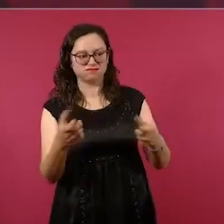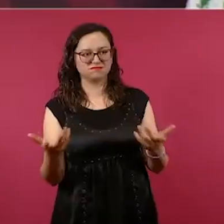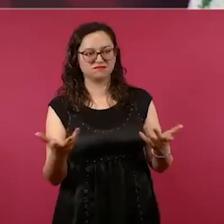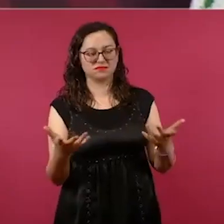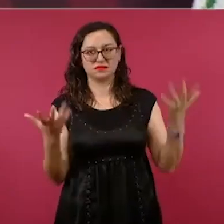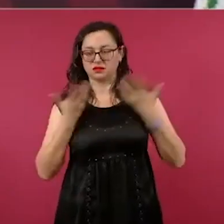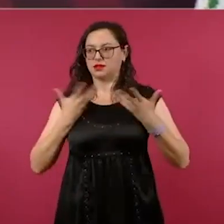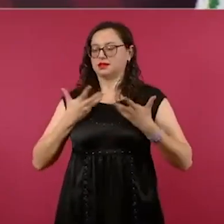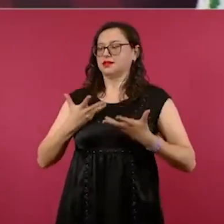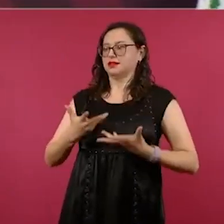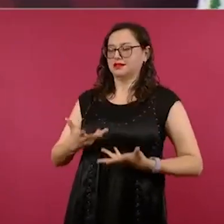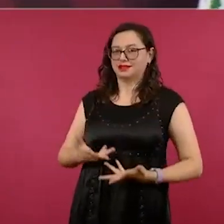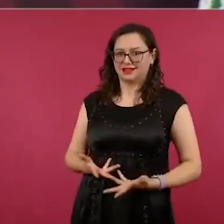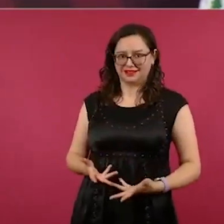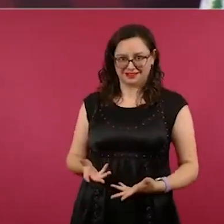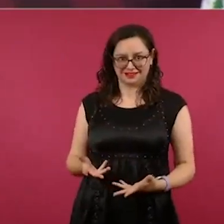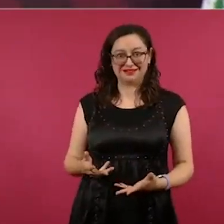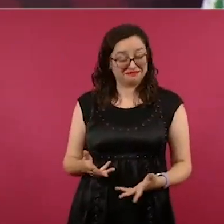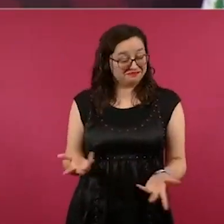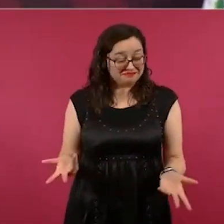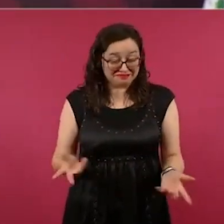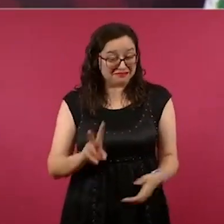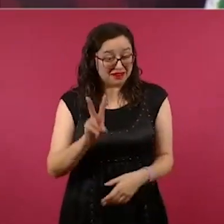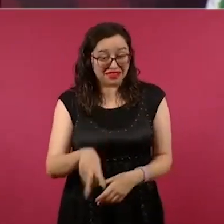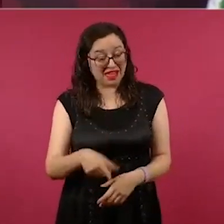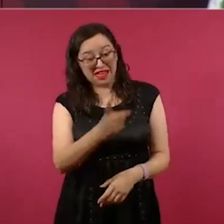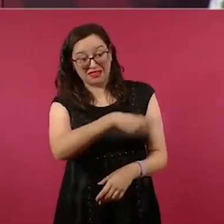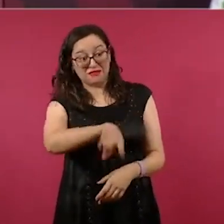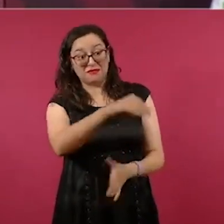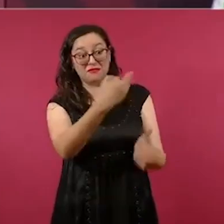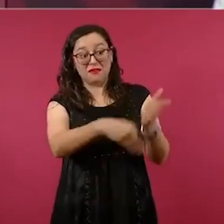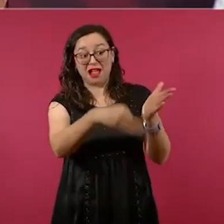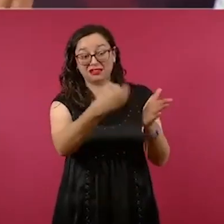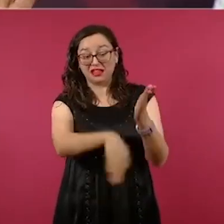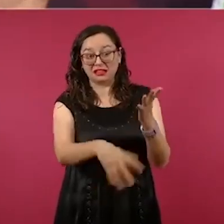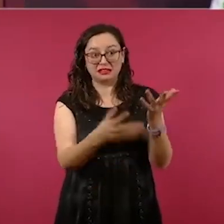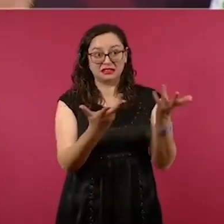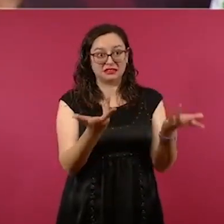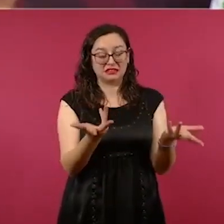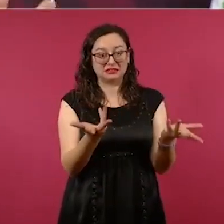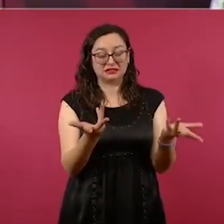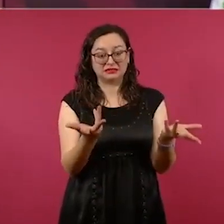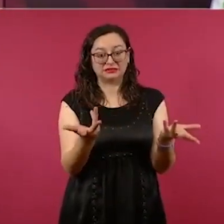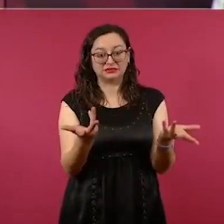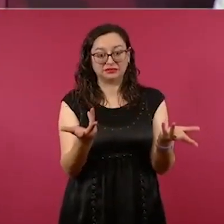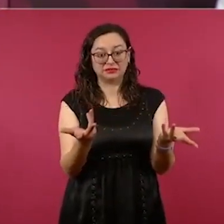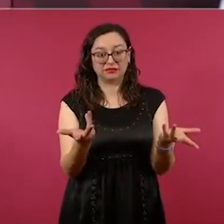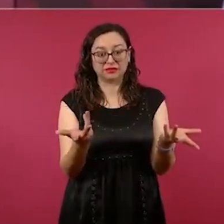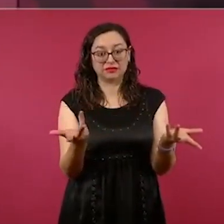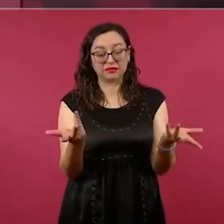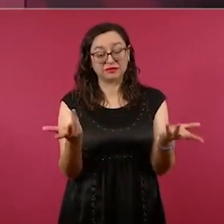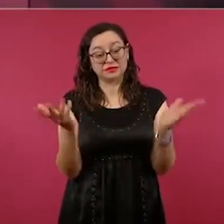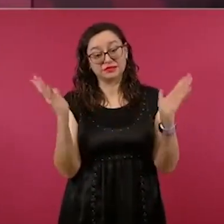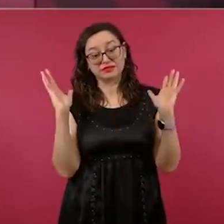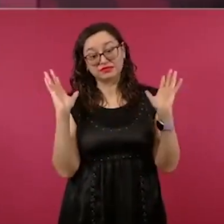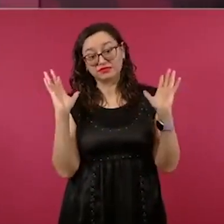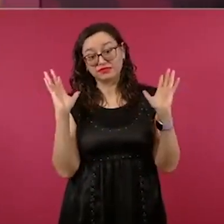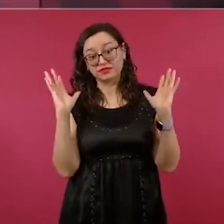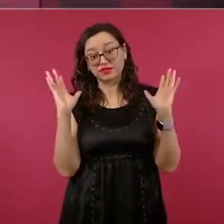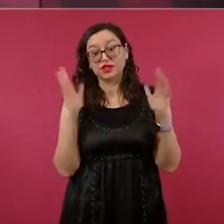Porque ojalá, nada más les pediría. Bueno,